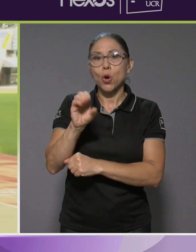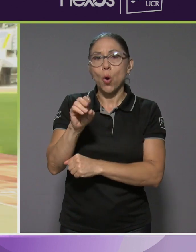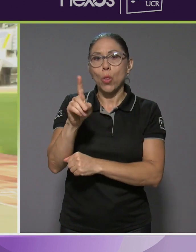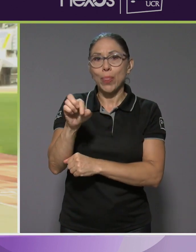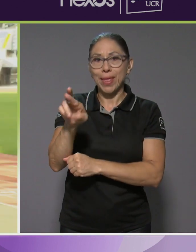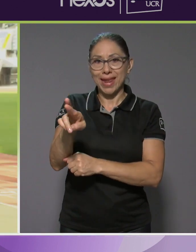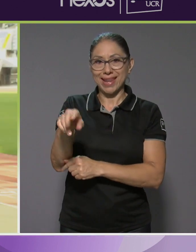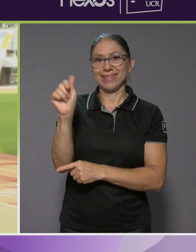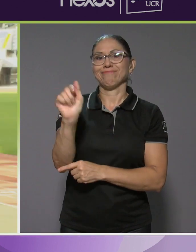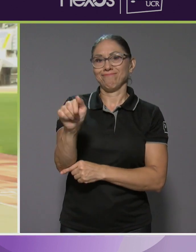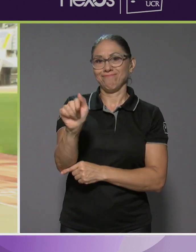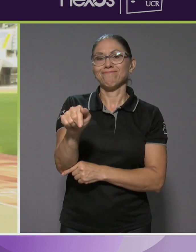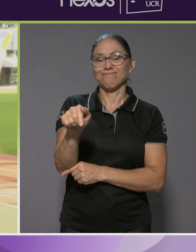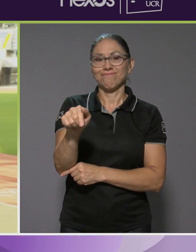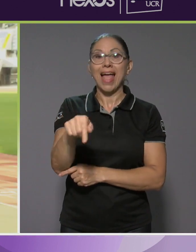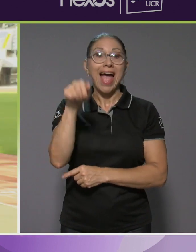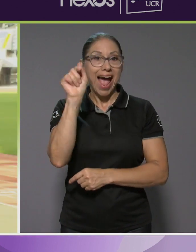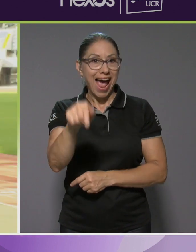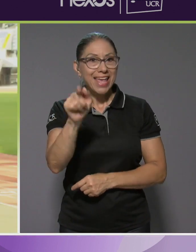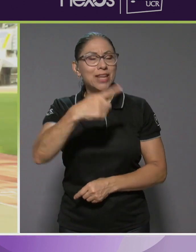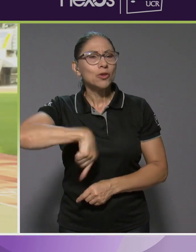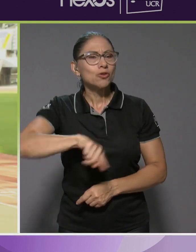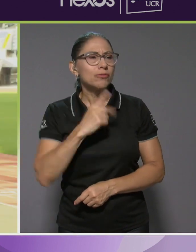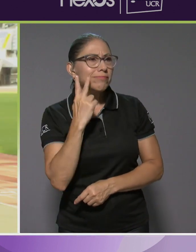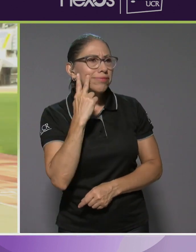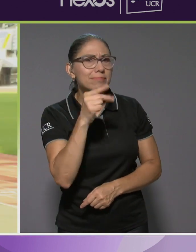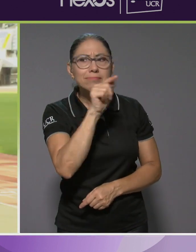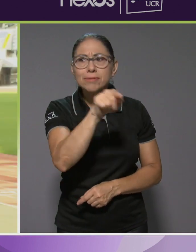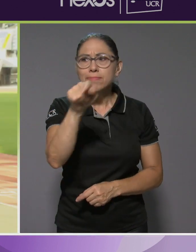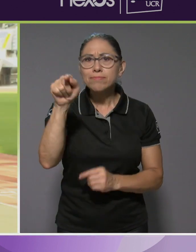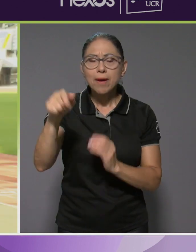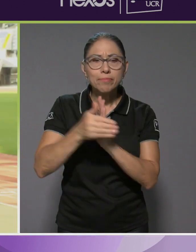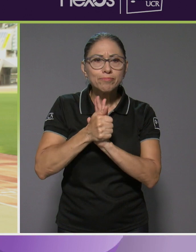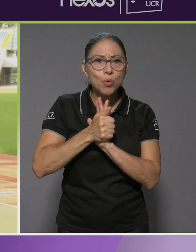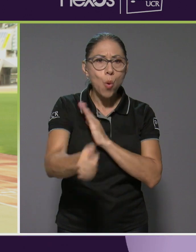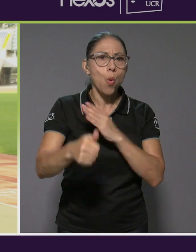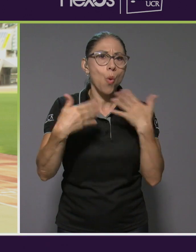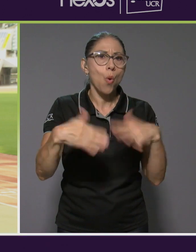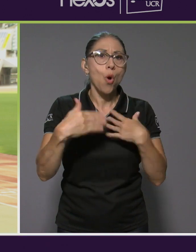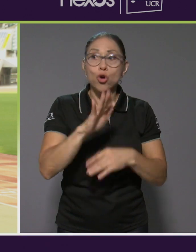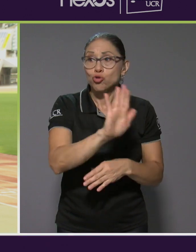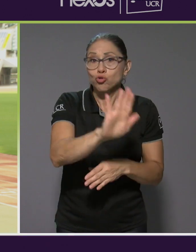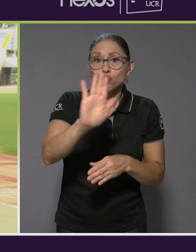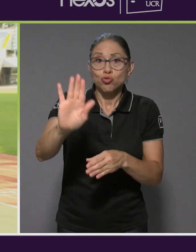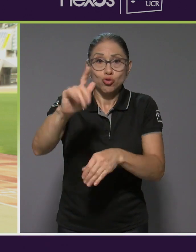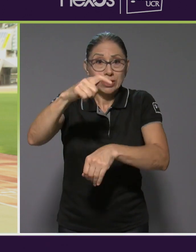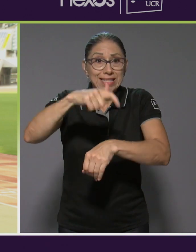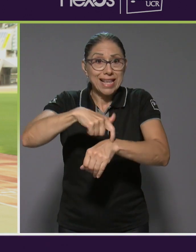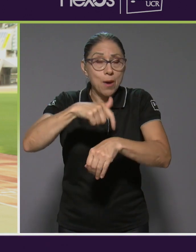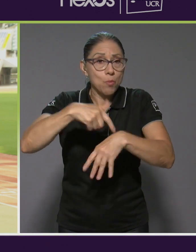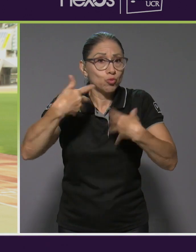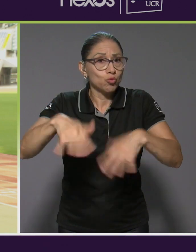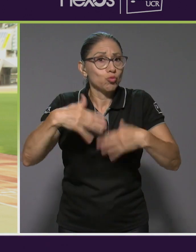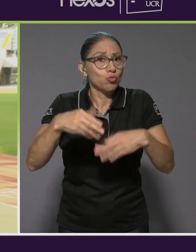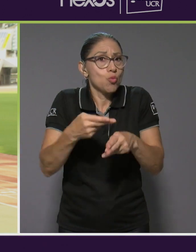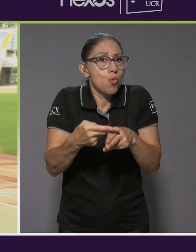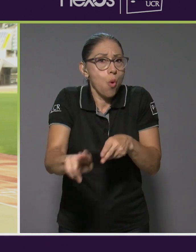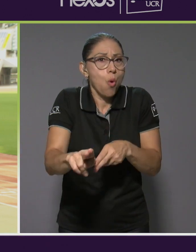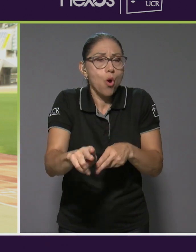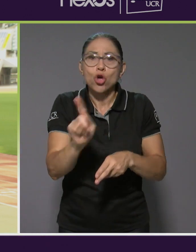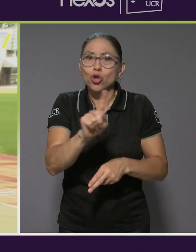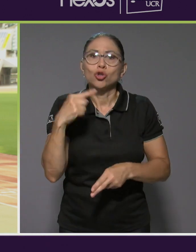De hecho, ahí encontramos talento que, de acuerdo a las marcas, no solamente se proyectan para los Juegos